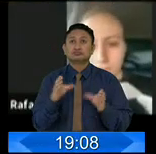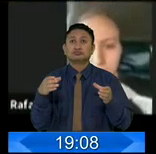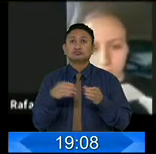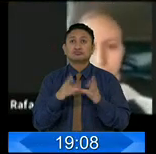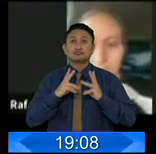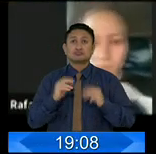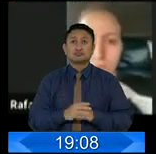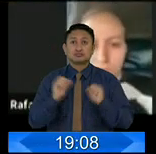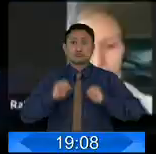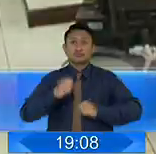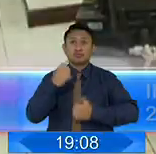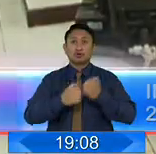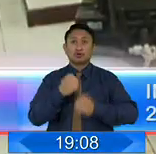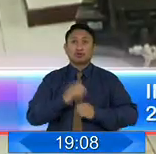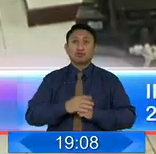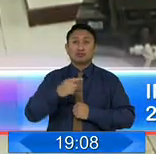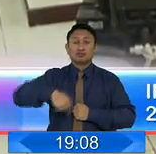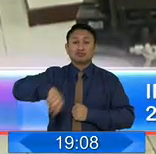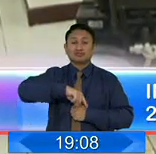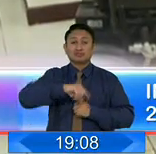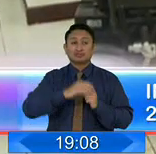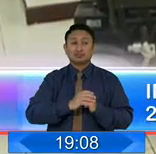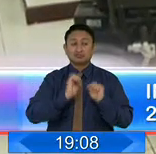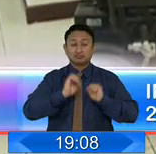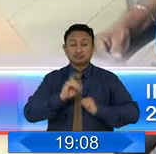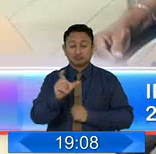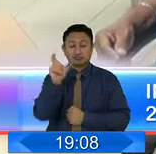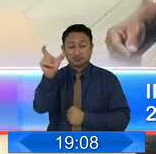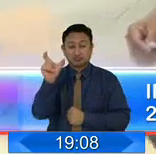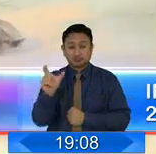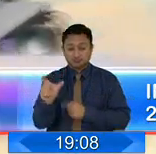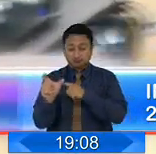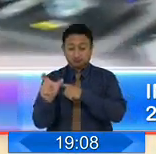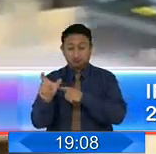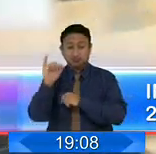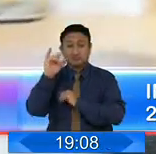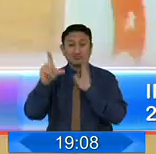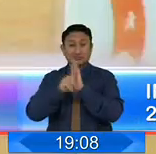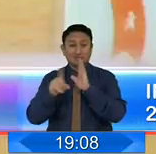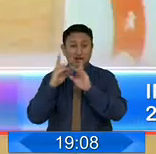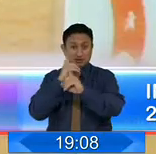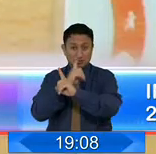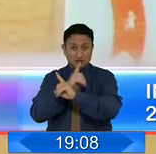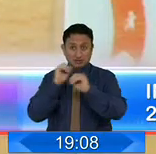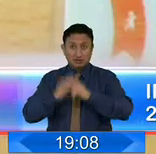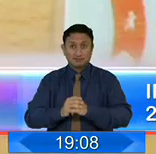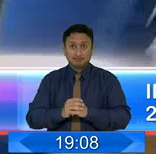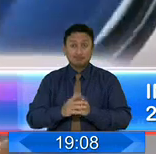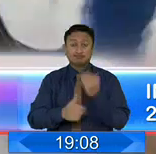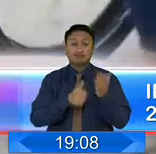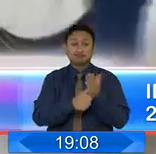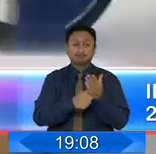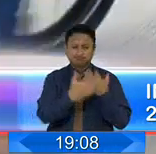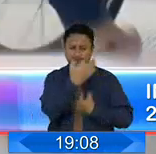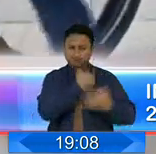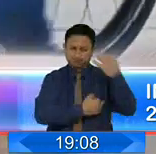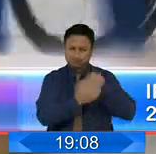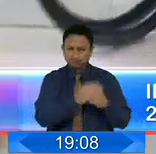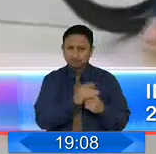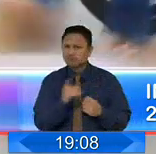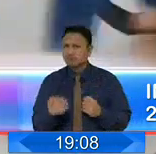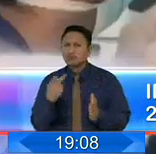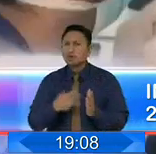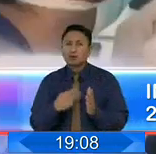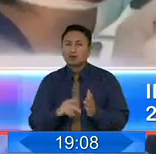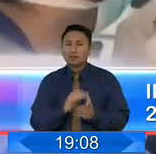de Salud en torno a la problemática de presunta emisión fraudulenta de carnets de discapacidad fue el solicitar al ministro del Ramo clarificar lo que hasta el momento